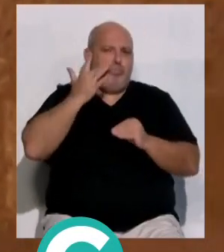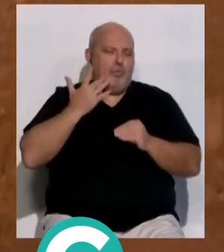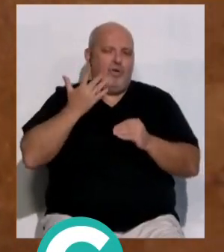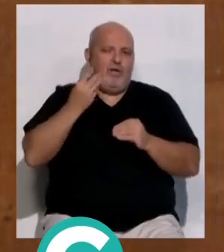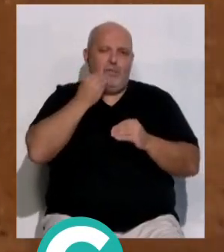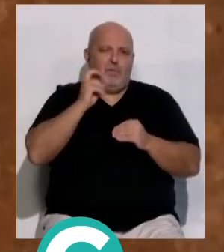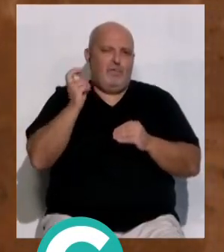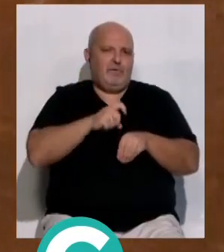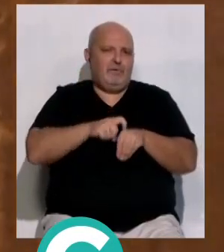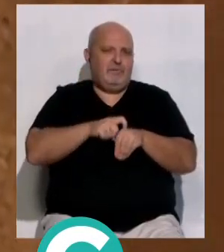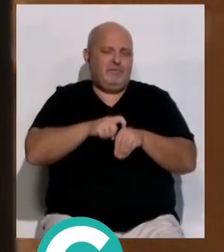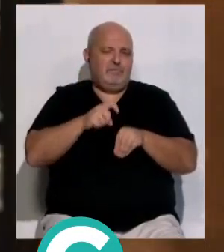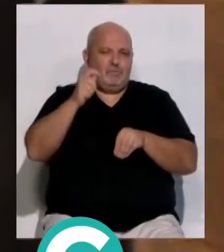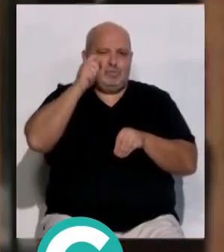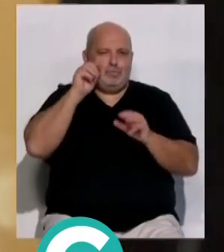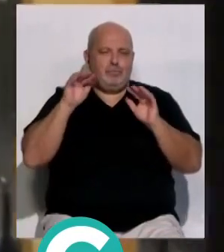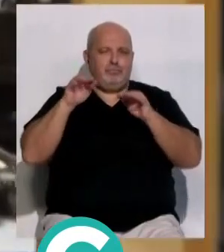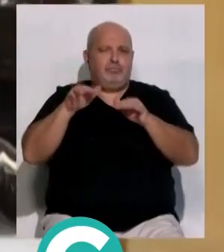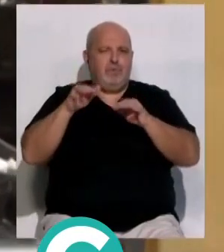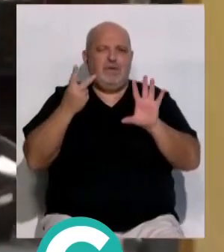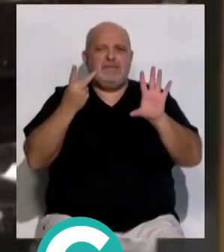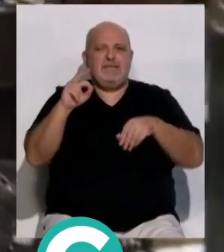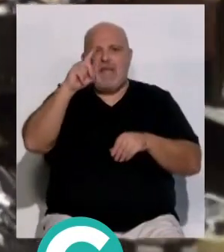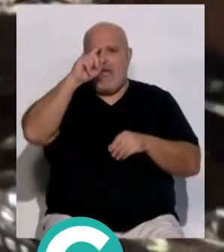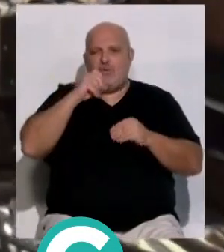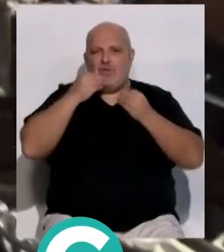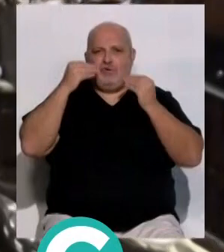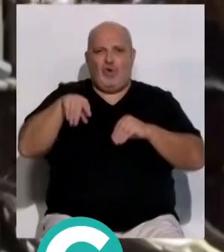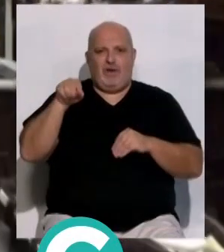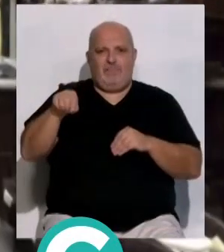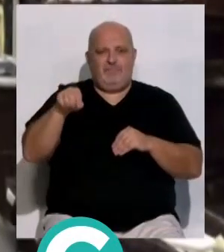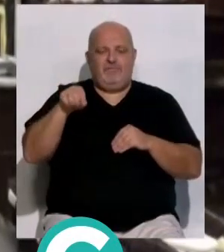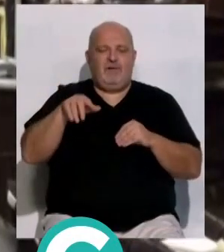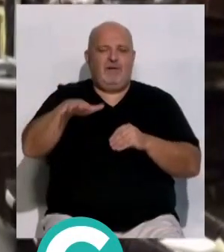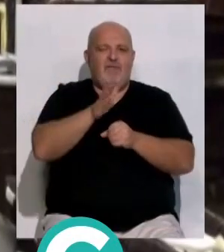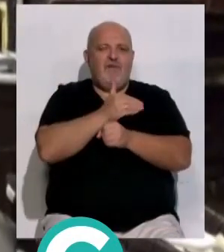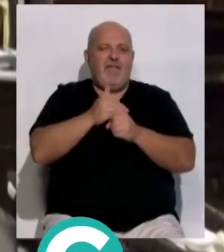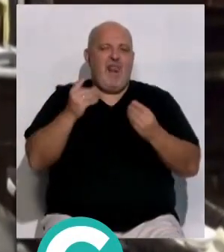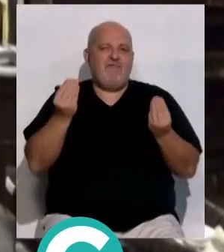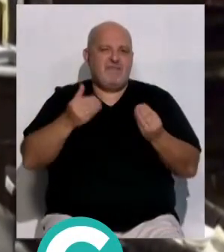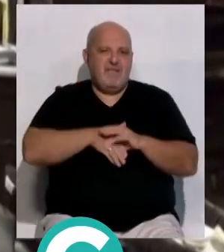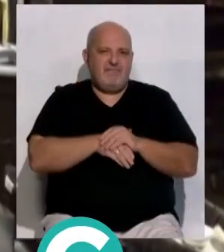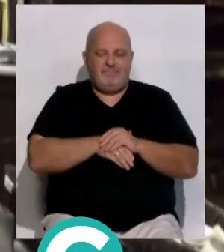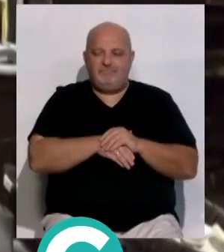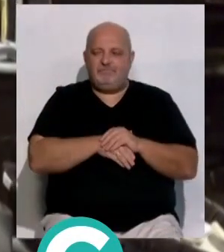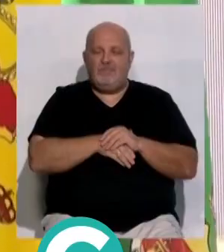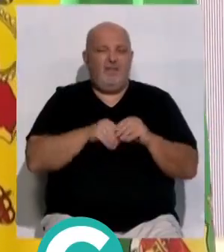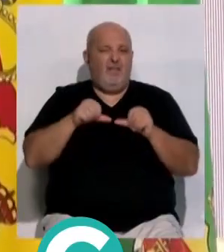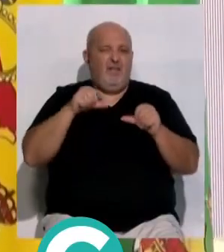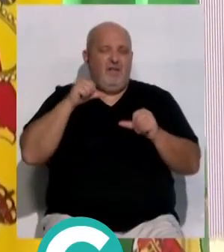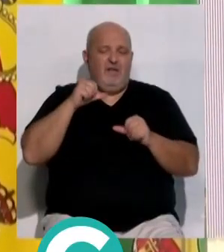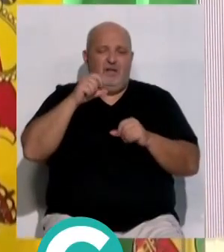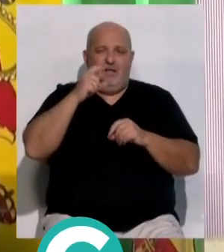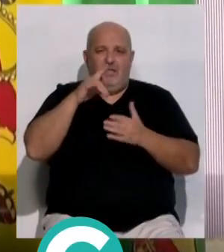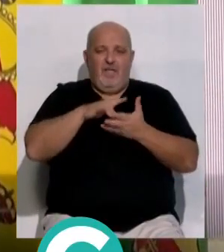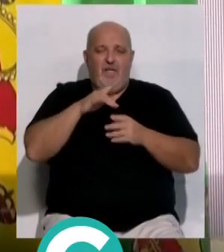oferta gastronómica como referente turístico a lo largo de 70 años de historia en el gaditano barrio de la Viña. Cada día del año